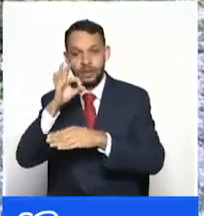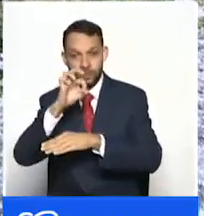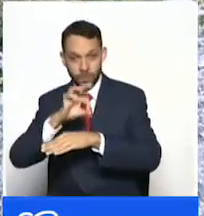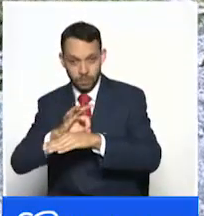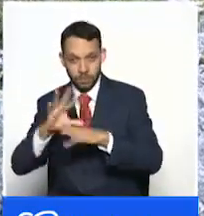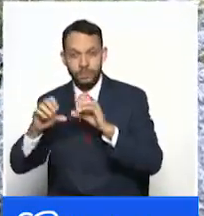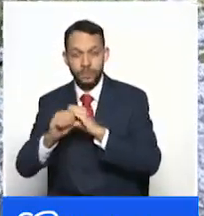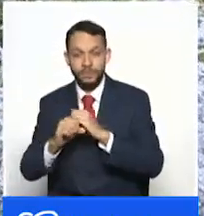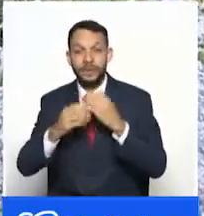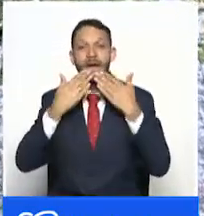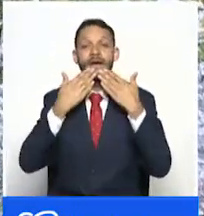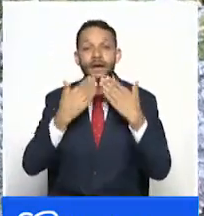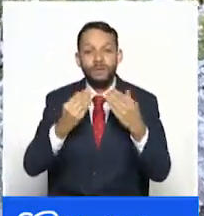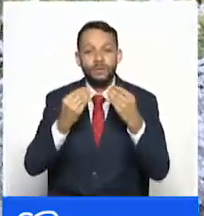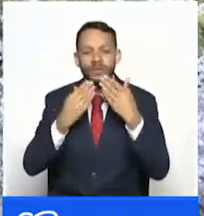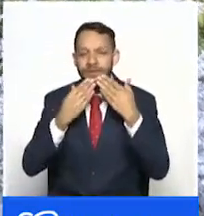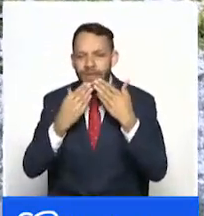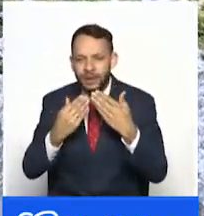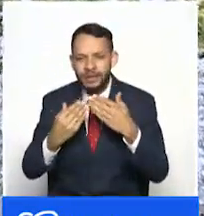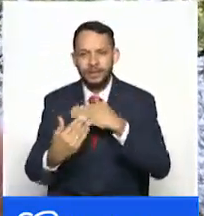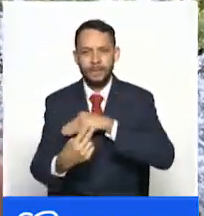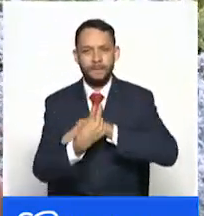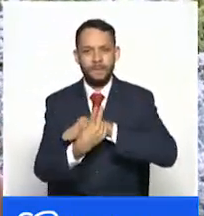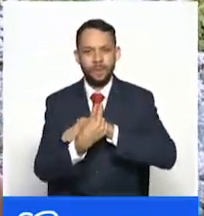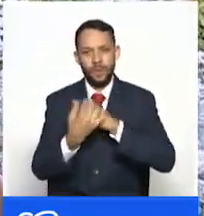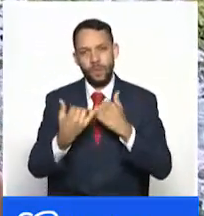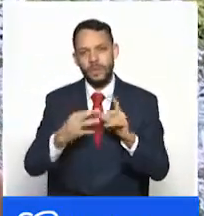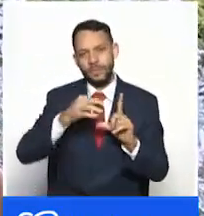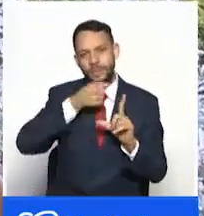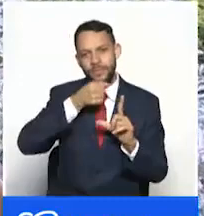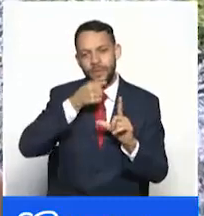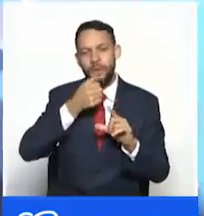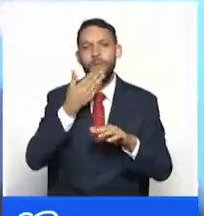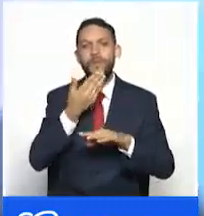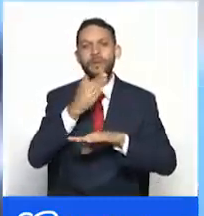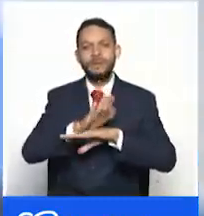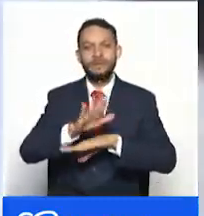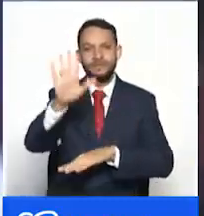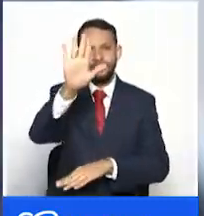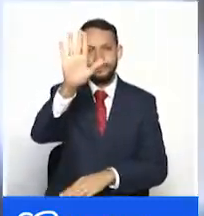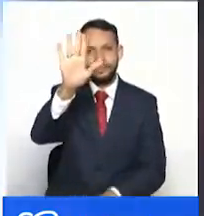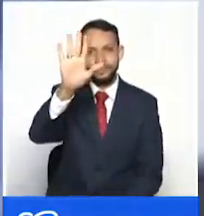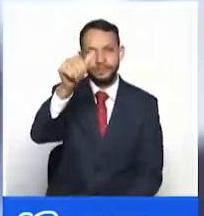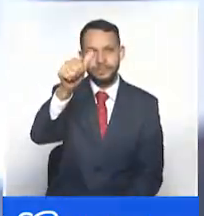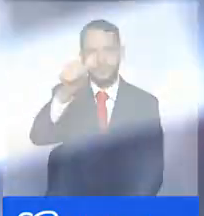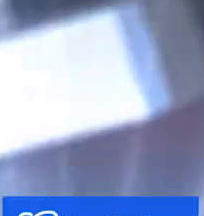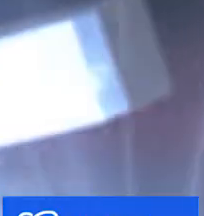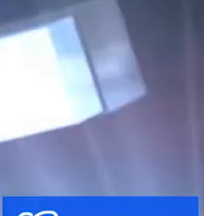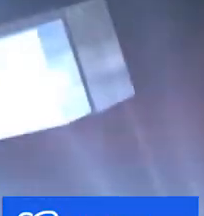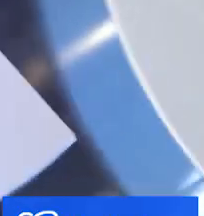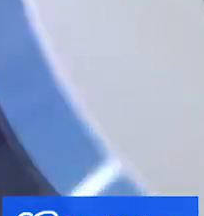muchas gracias por habernos acompañado en esta emisión una feliz tarde a